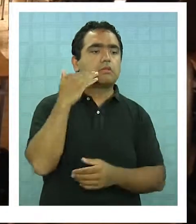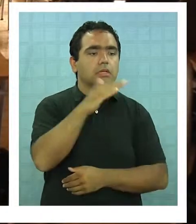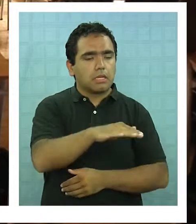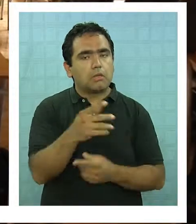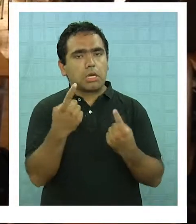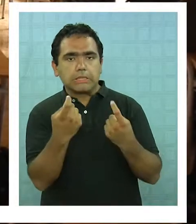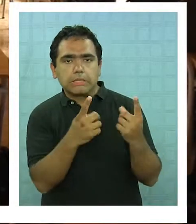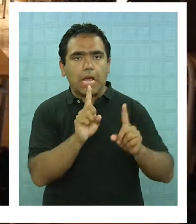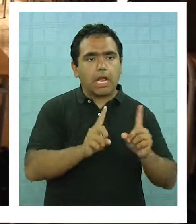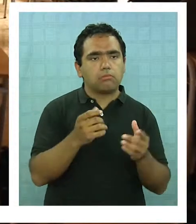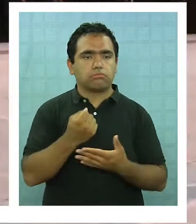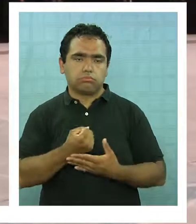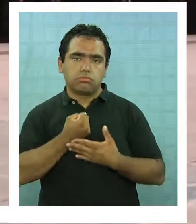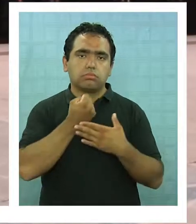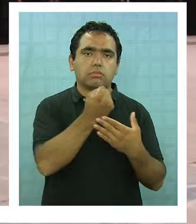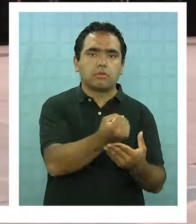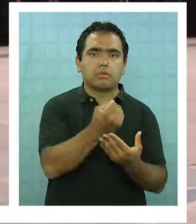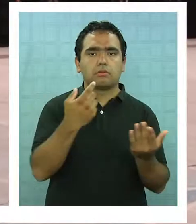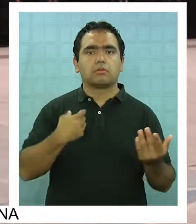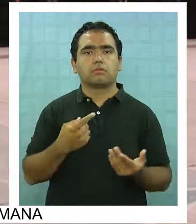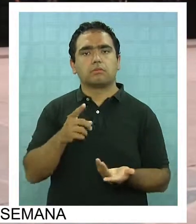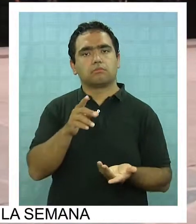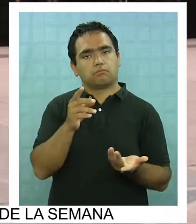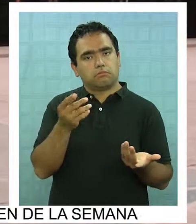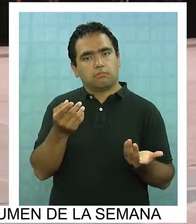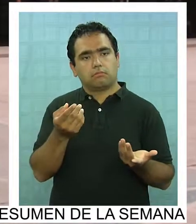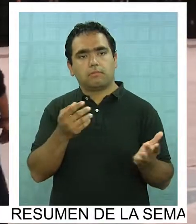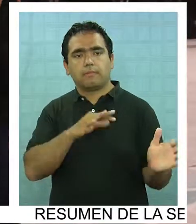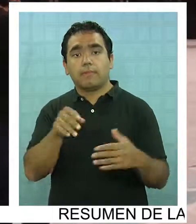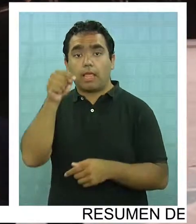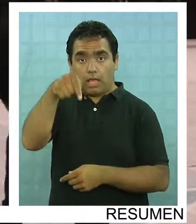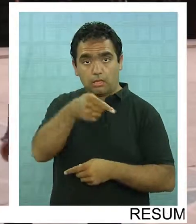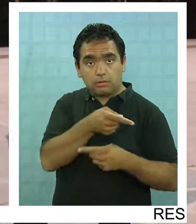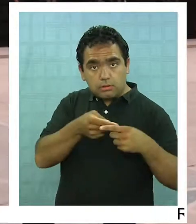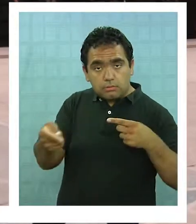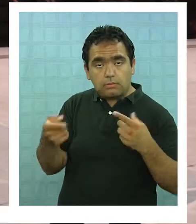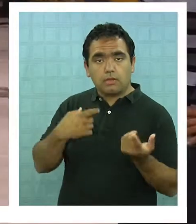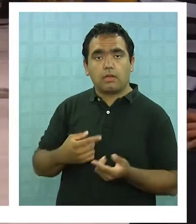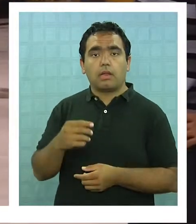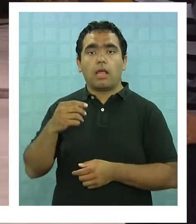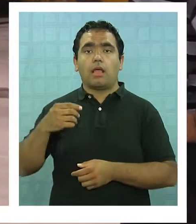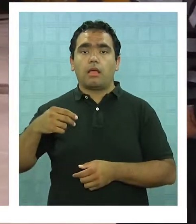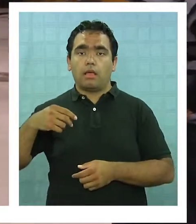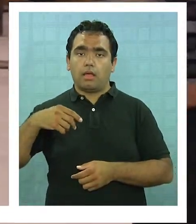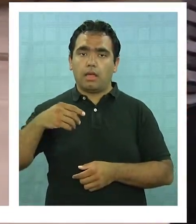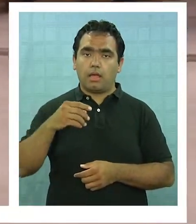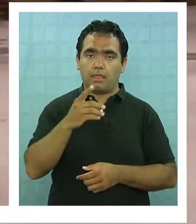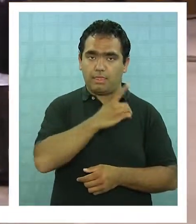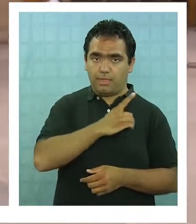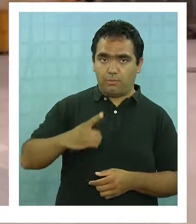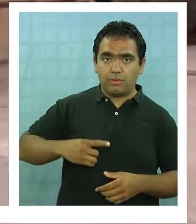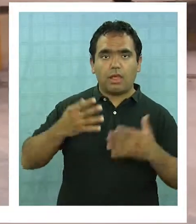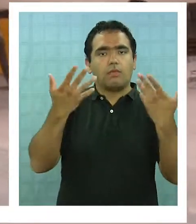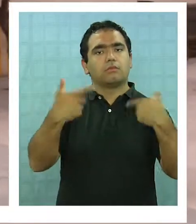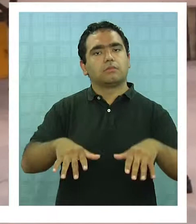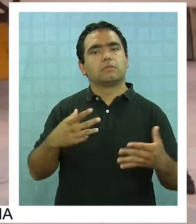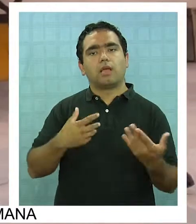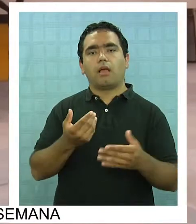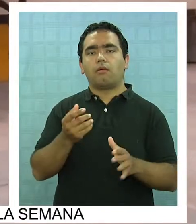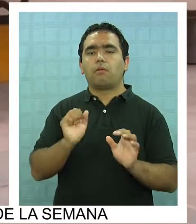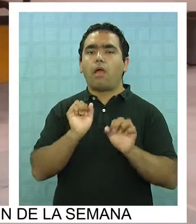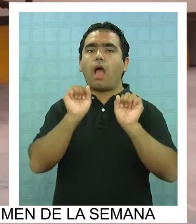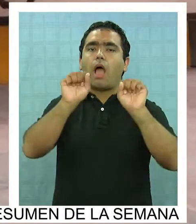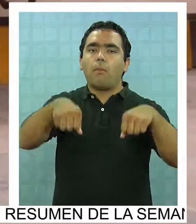quiera, lo que él necesite. Pero no se arruine educando a niño. Esta semana la Cámara de Diputados aprobó el final lucro,